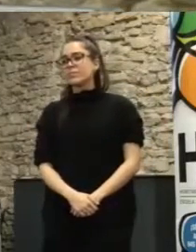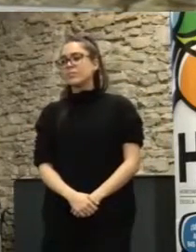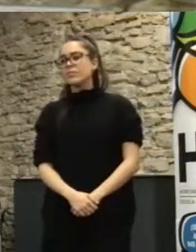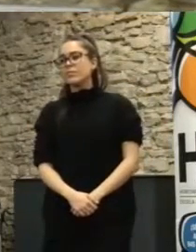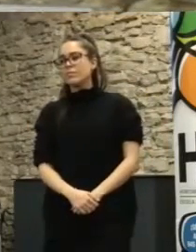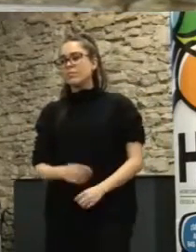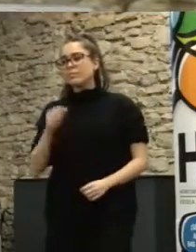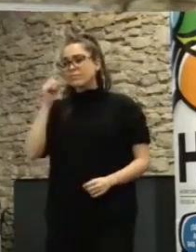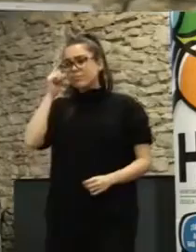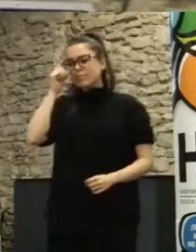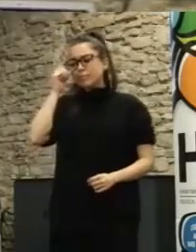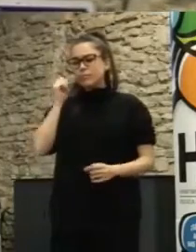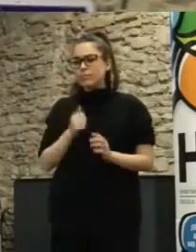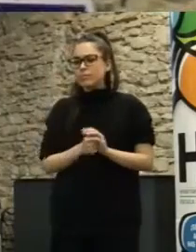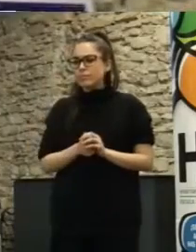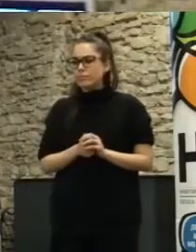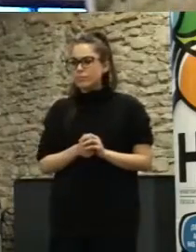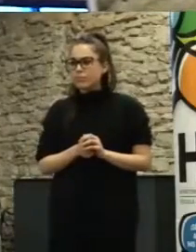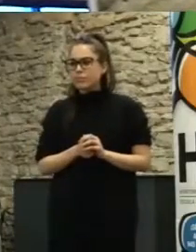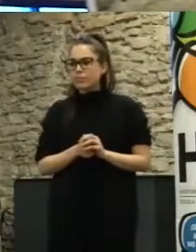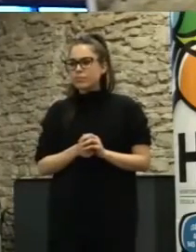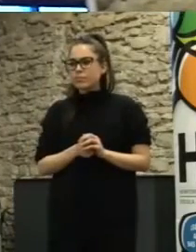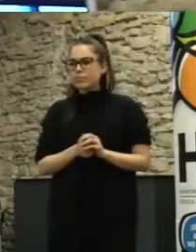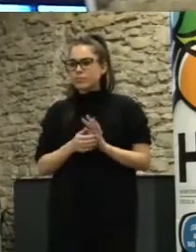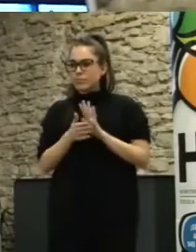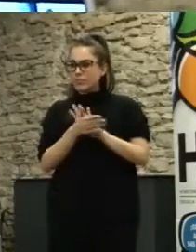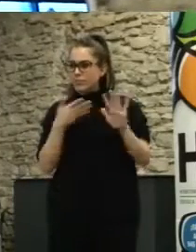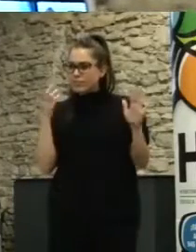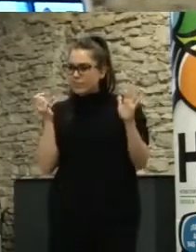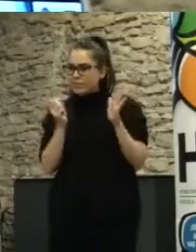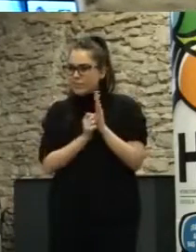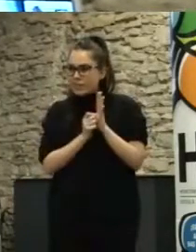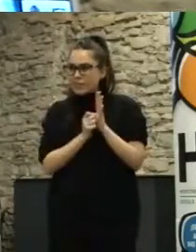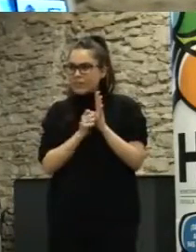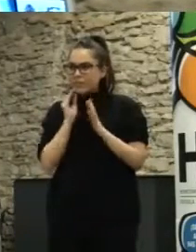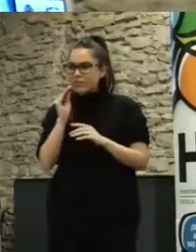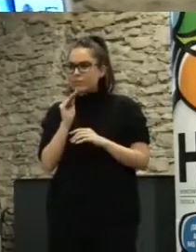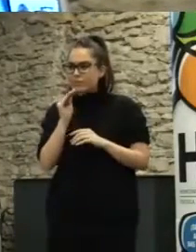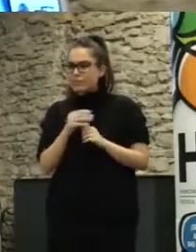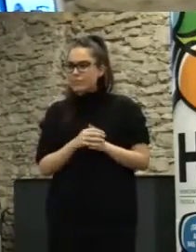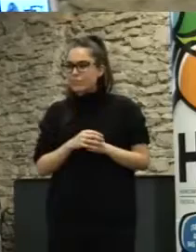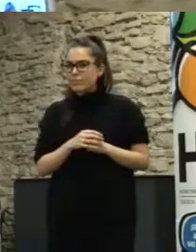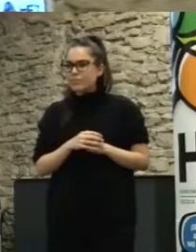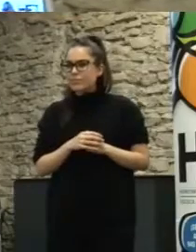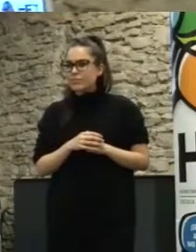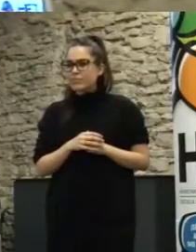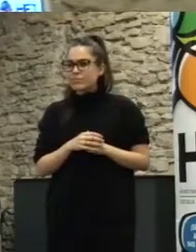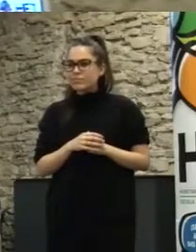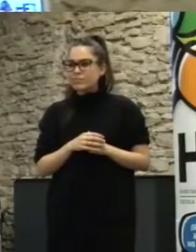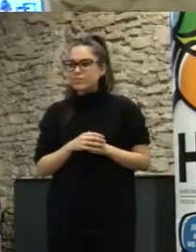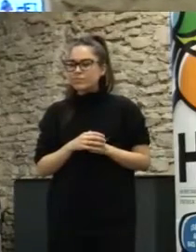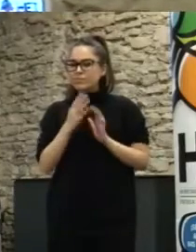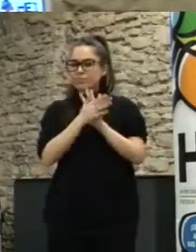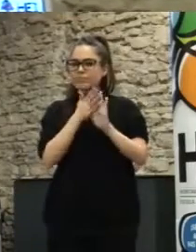hay que estar rápido que no va a haber más que una o dos preguntas y no quería que te me escapases has hablado desde las